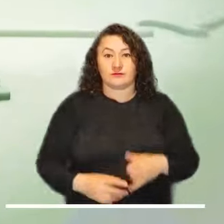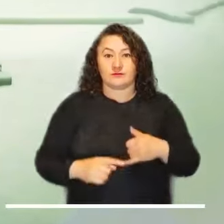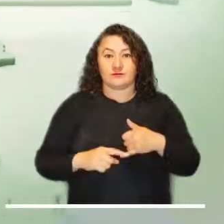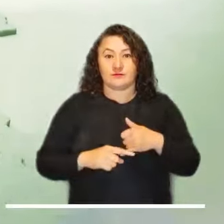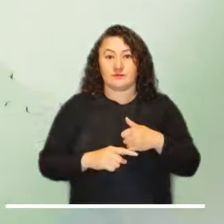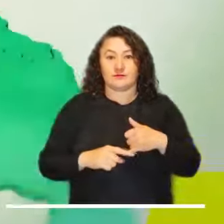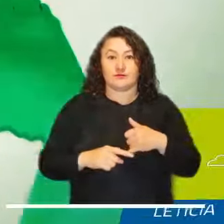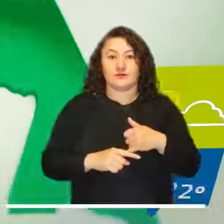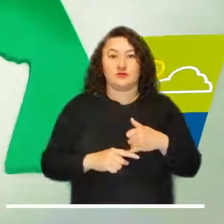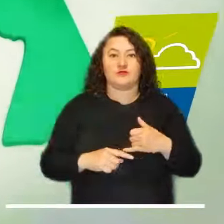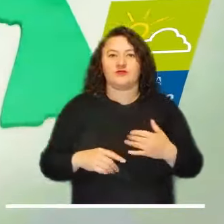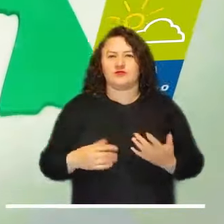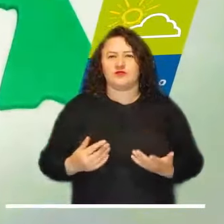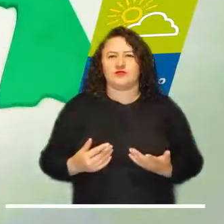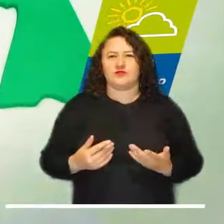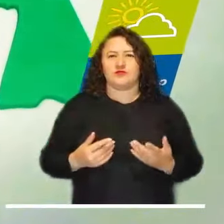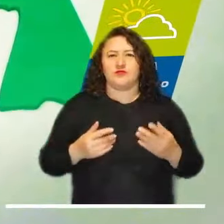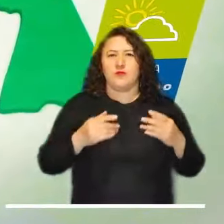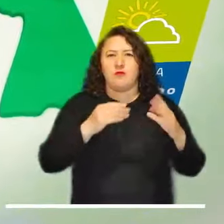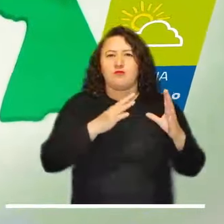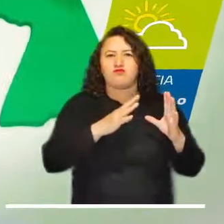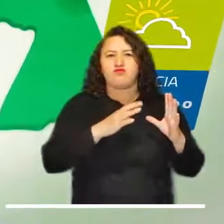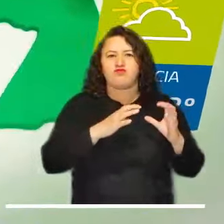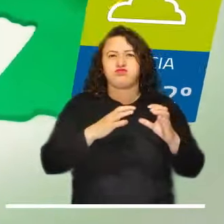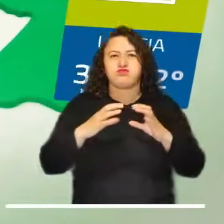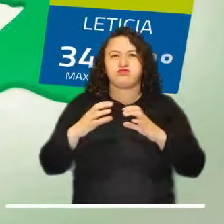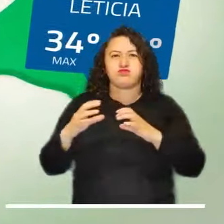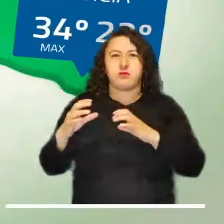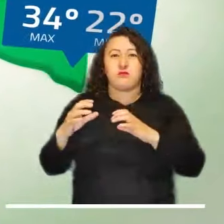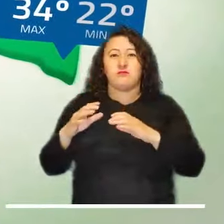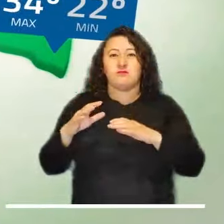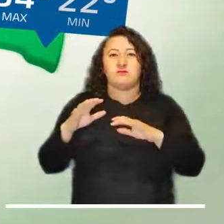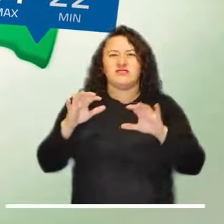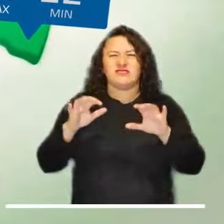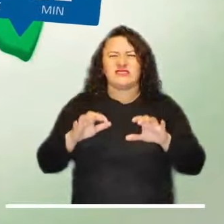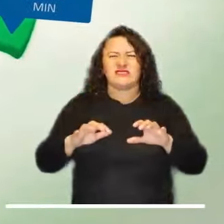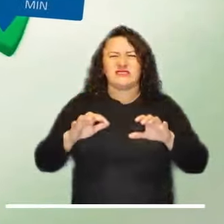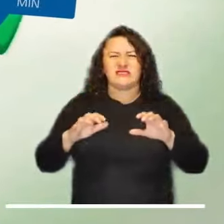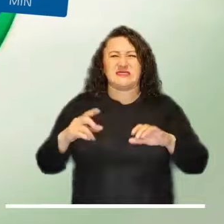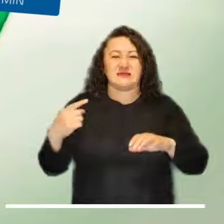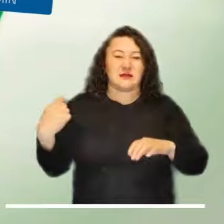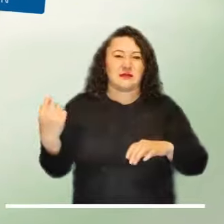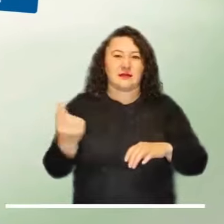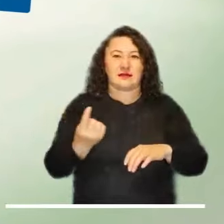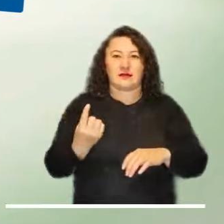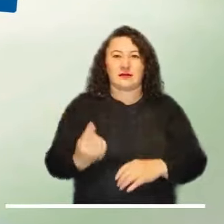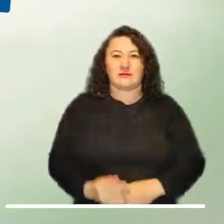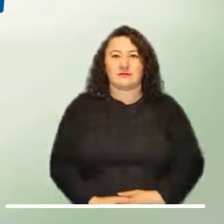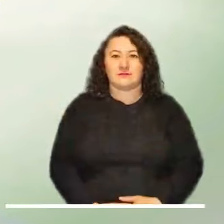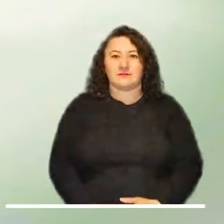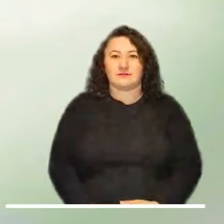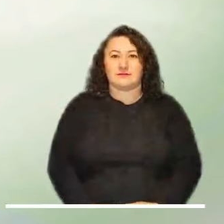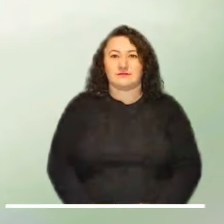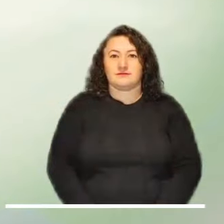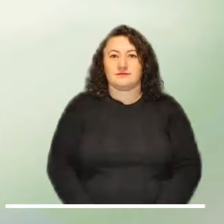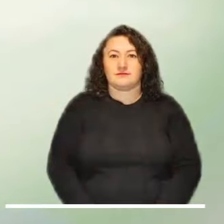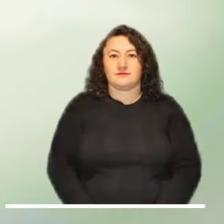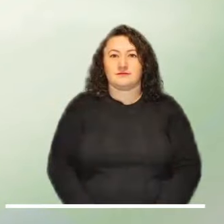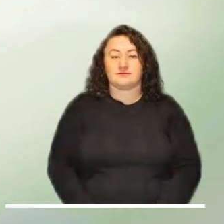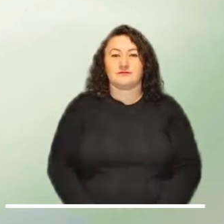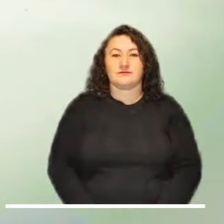Para la Amazonía se espera un incremento de la nubosidad acompañado por lluvias generalizadas.